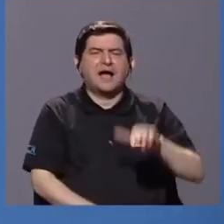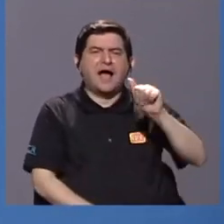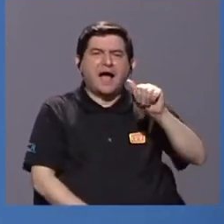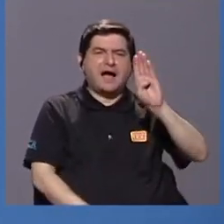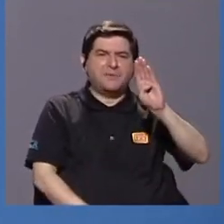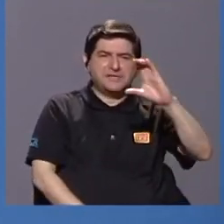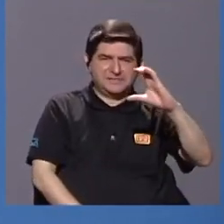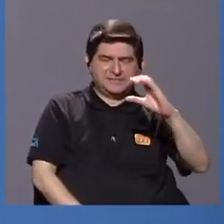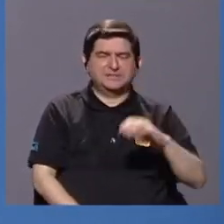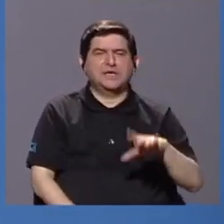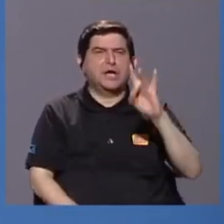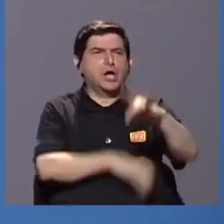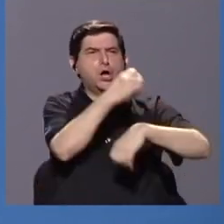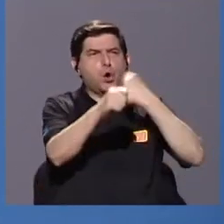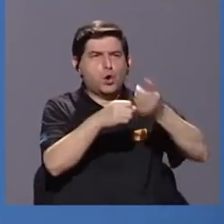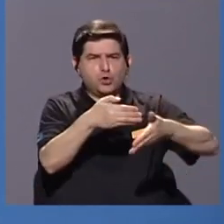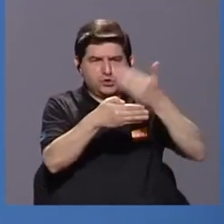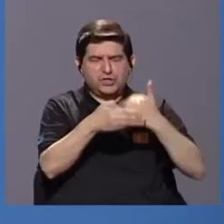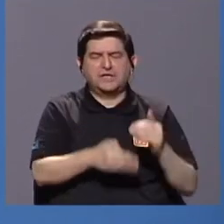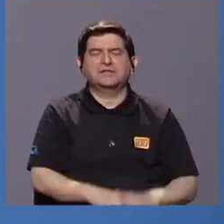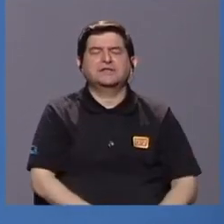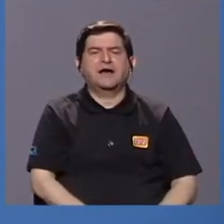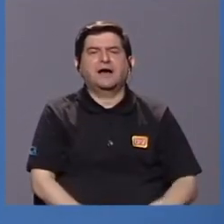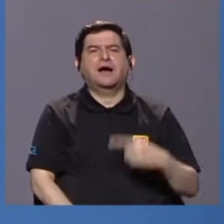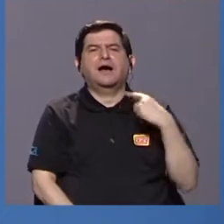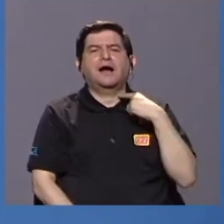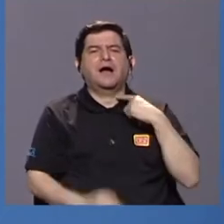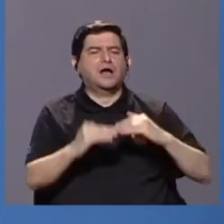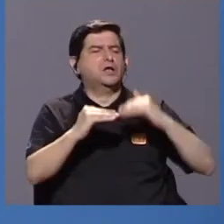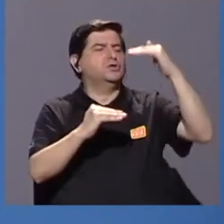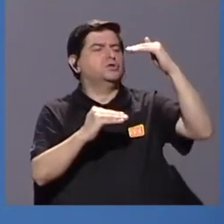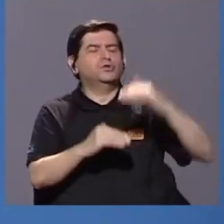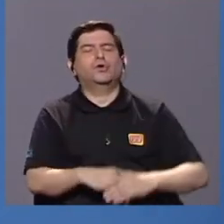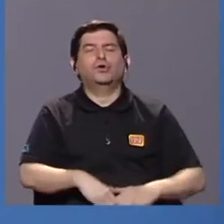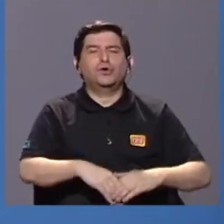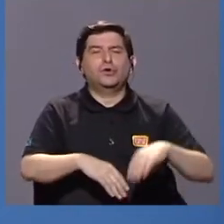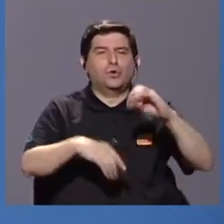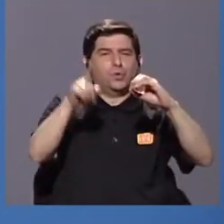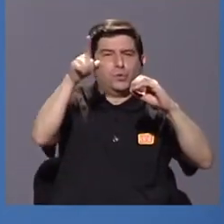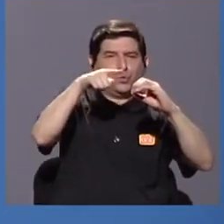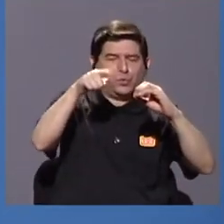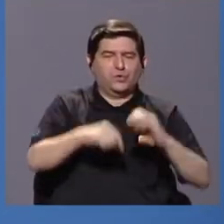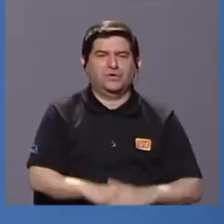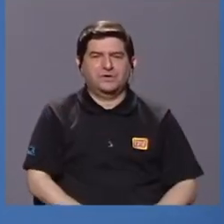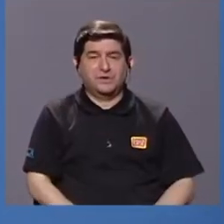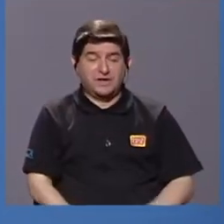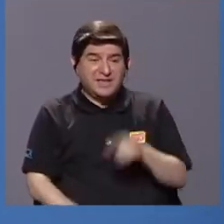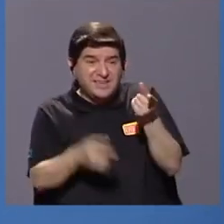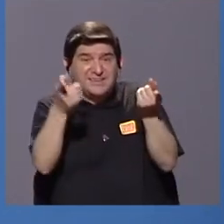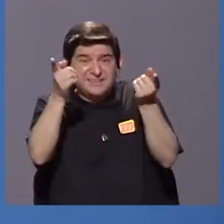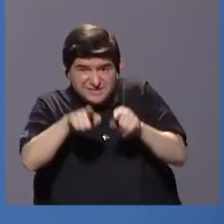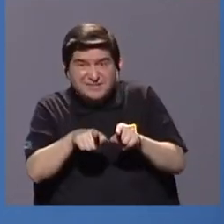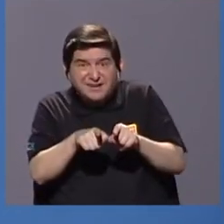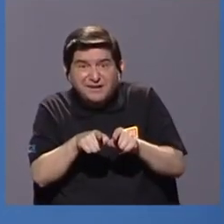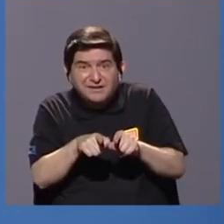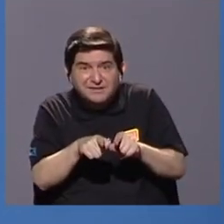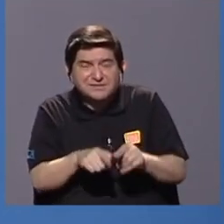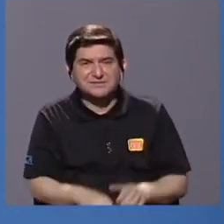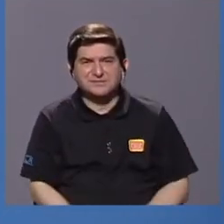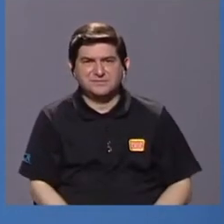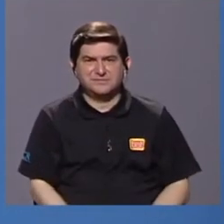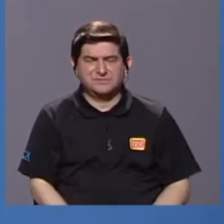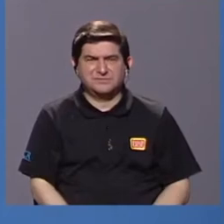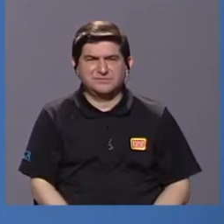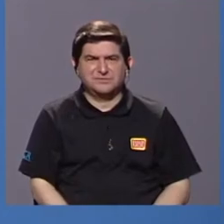hace 80 años, se decidió que el tono alto iba a llevar tilde. Y el tono alto es lo que llamamos